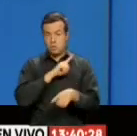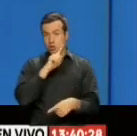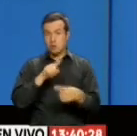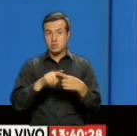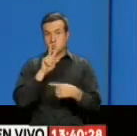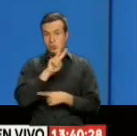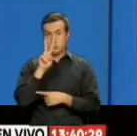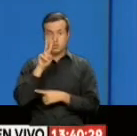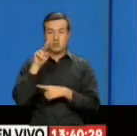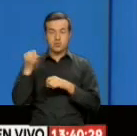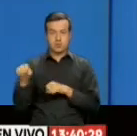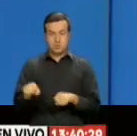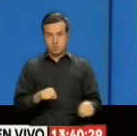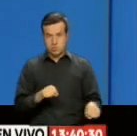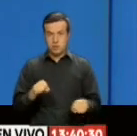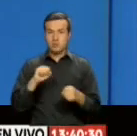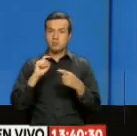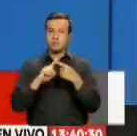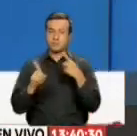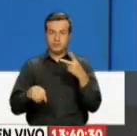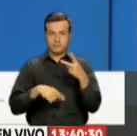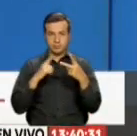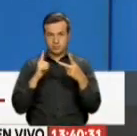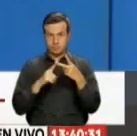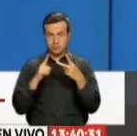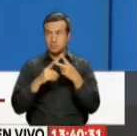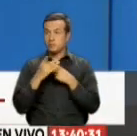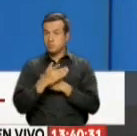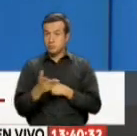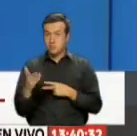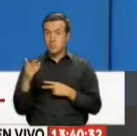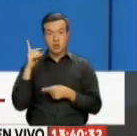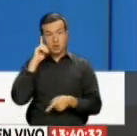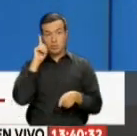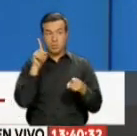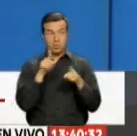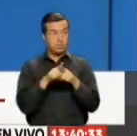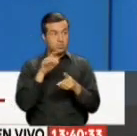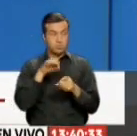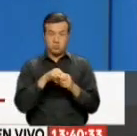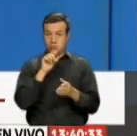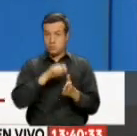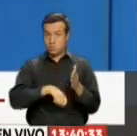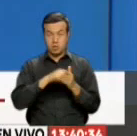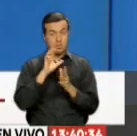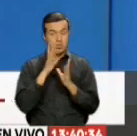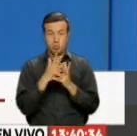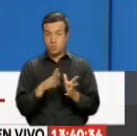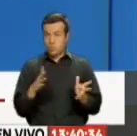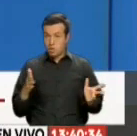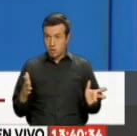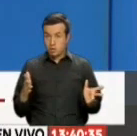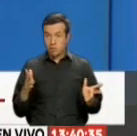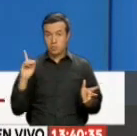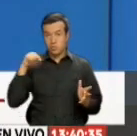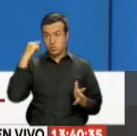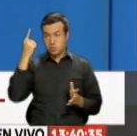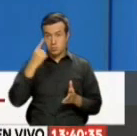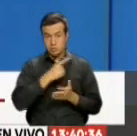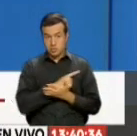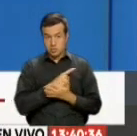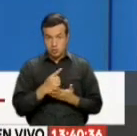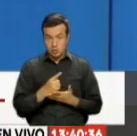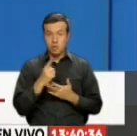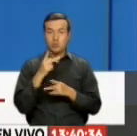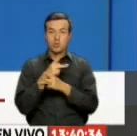22 de mayo En el segundo escenario ¿Qué sucedería Si el acuerdo De salida No es aprobado Por la Cámara De los Comunes La próxima semana